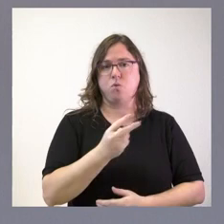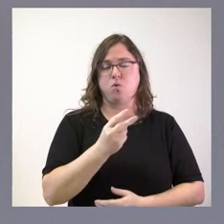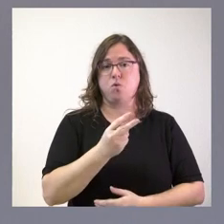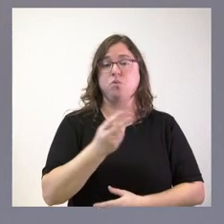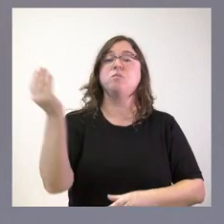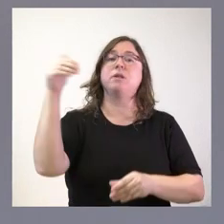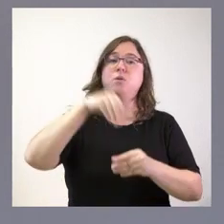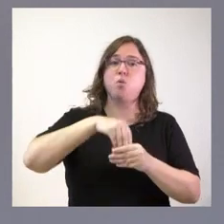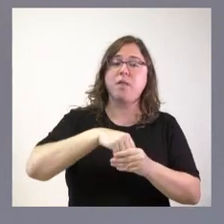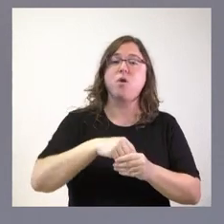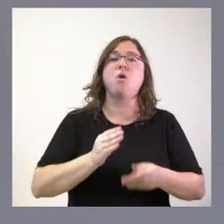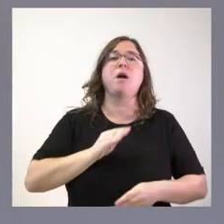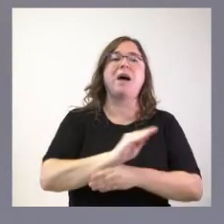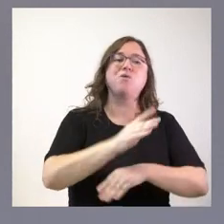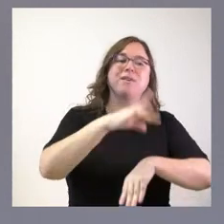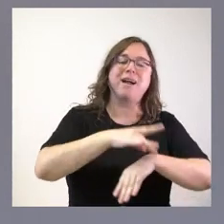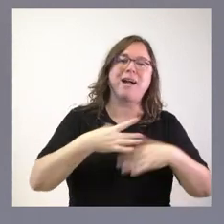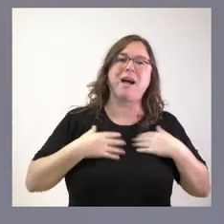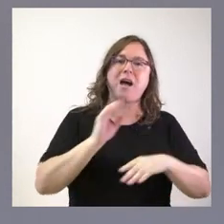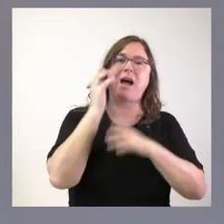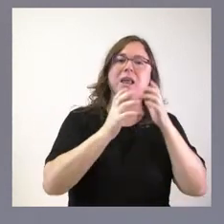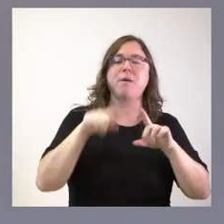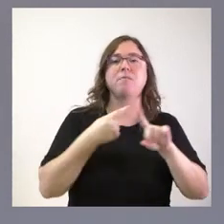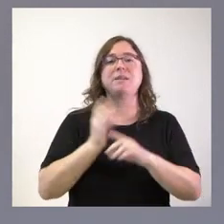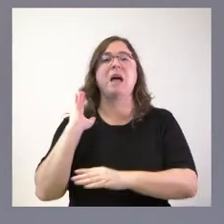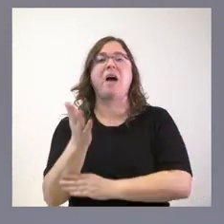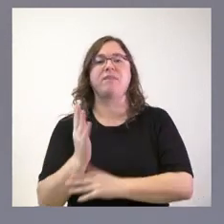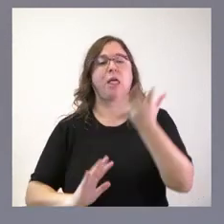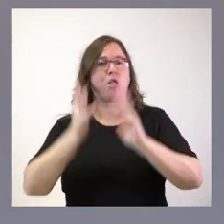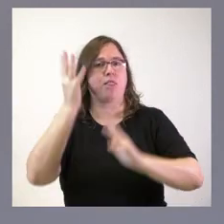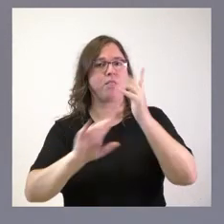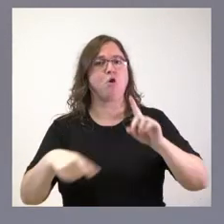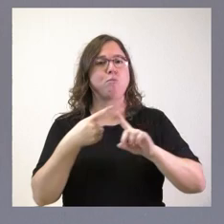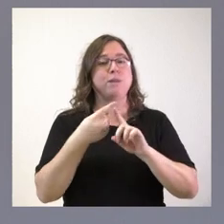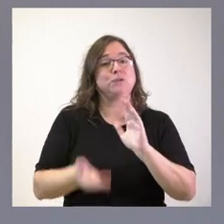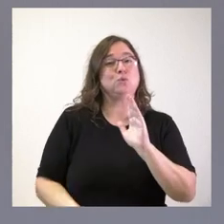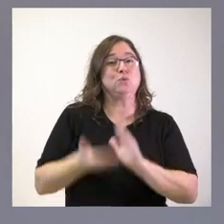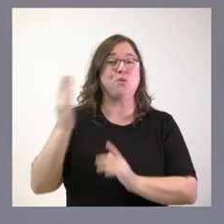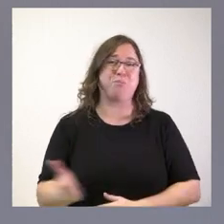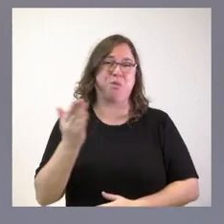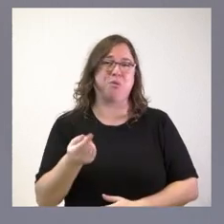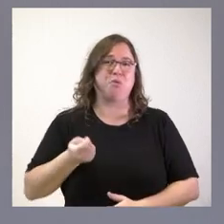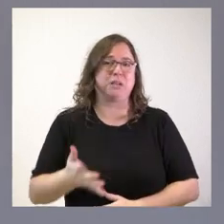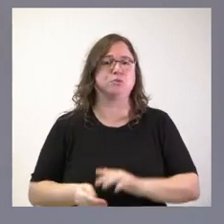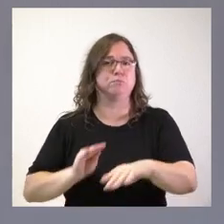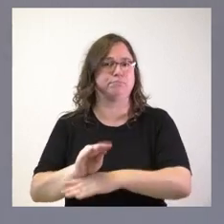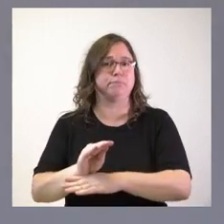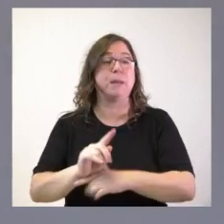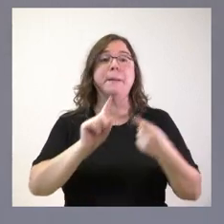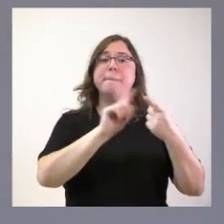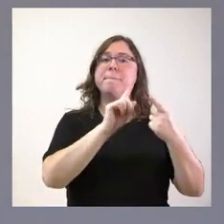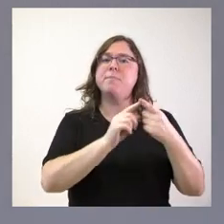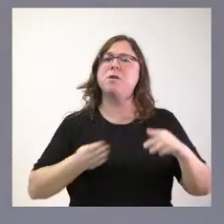incluye tanto ayudas de sanidad animal y explotaciones agrarias, como afectados por los incendios y la subida de los costes de producción. El primero de ellos es una